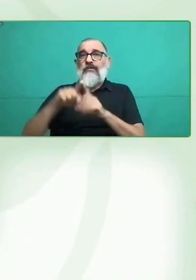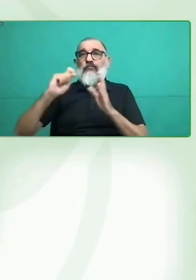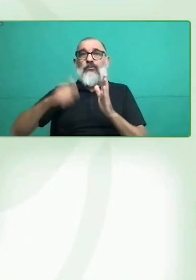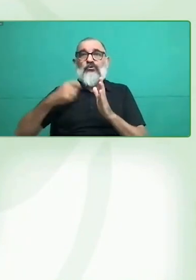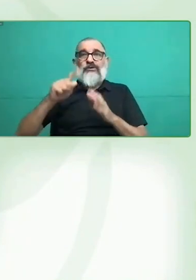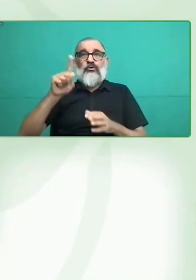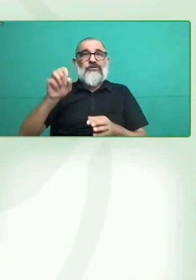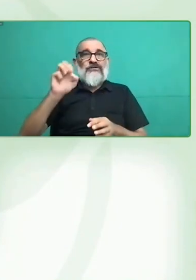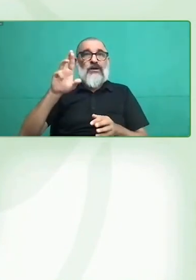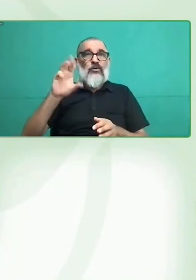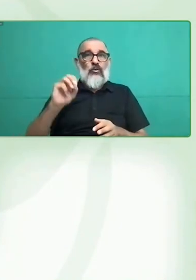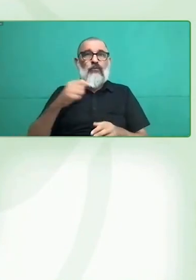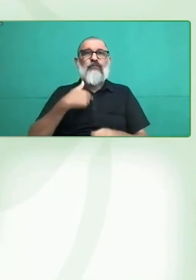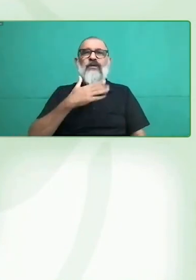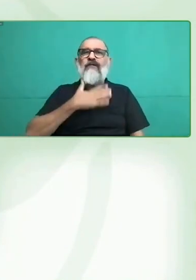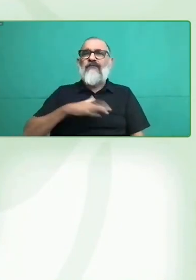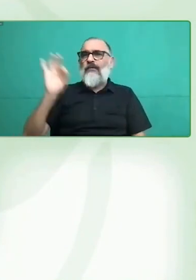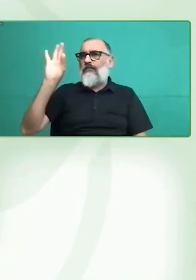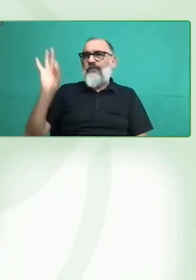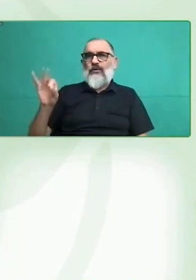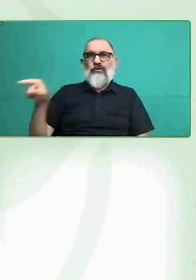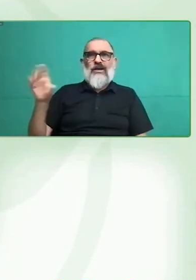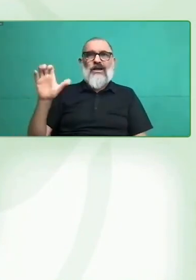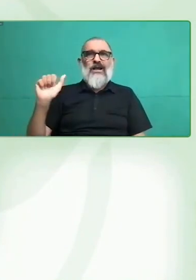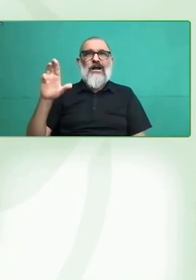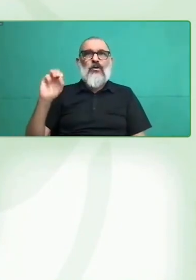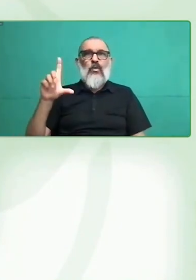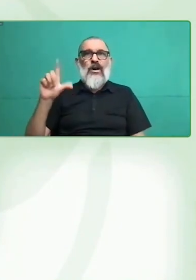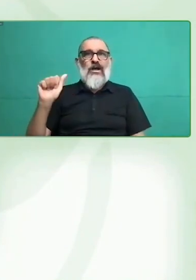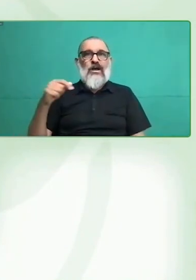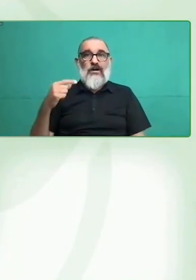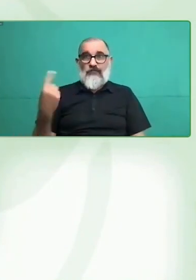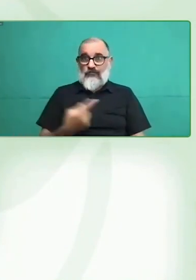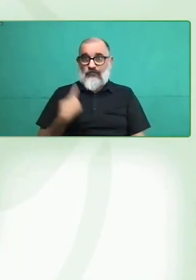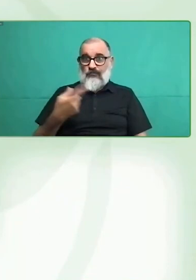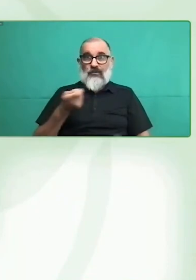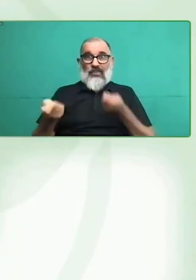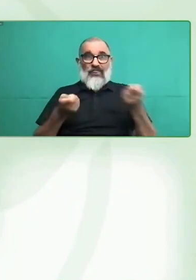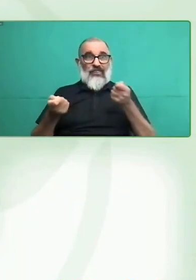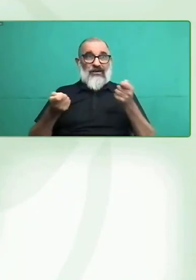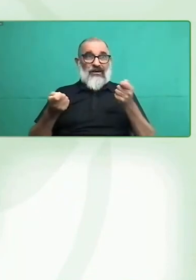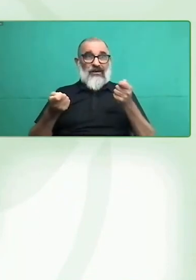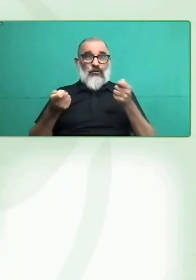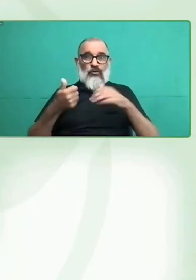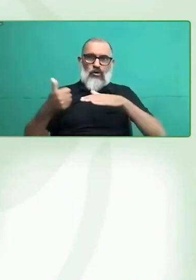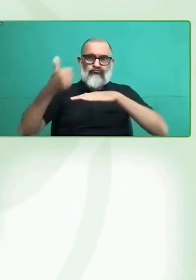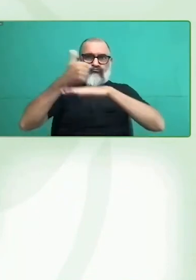siendo requeridos y pedidos, como los que mencionaban en este corto?